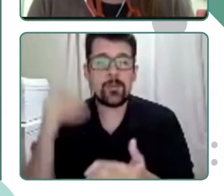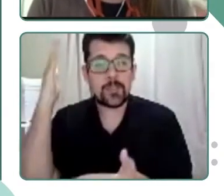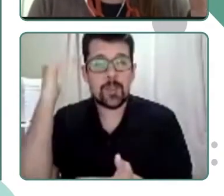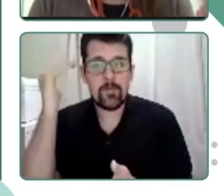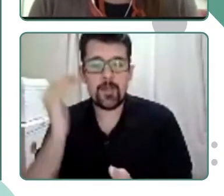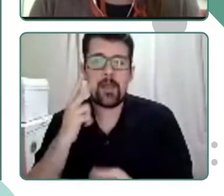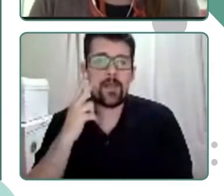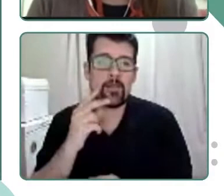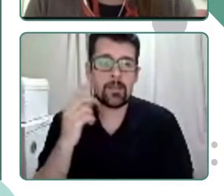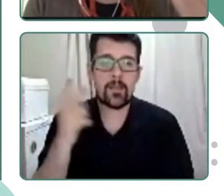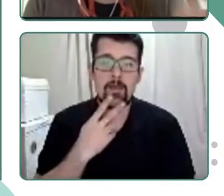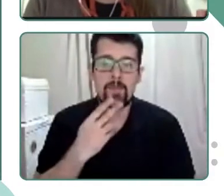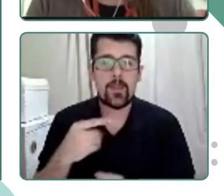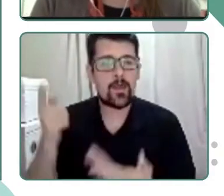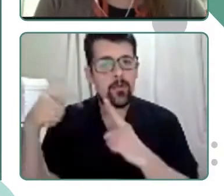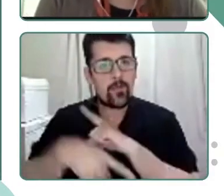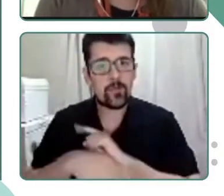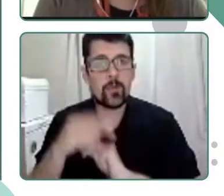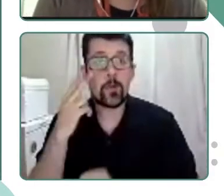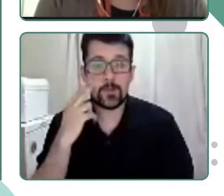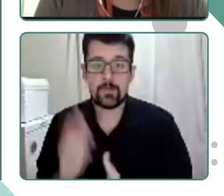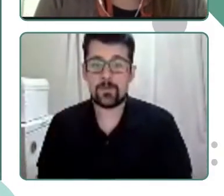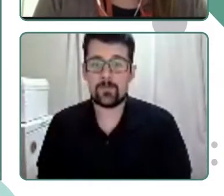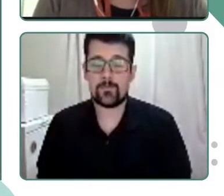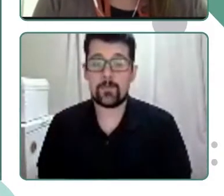tradicionales, los fondos de conocimiento. Pasemos a la siguiente.